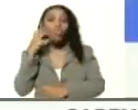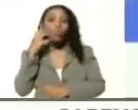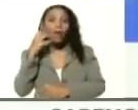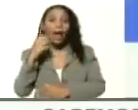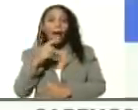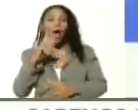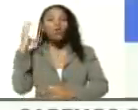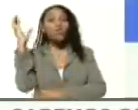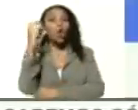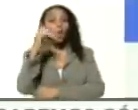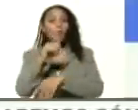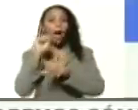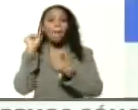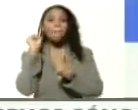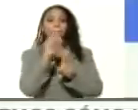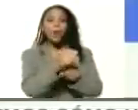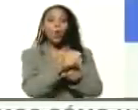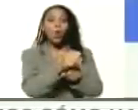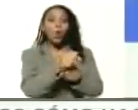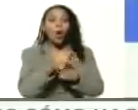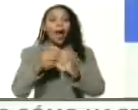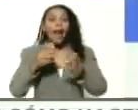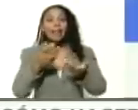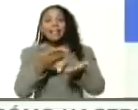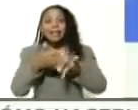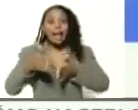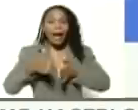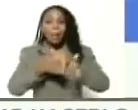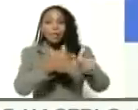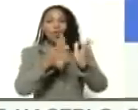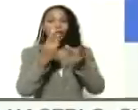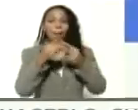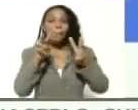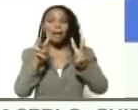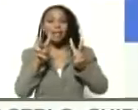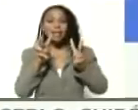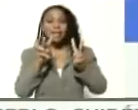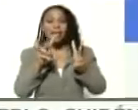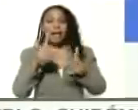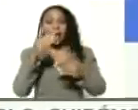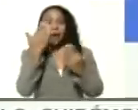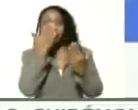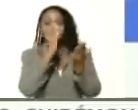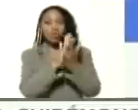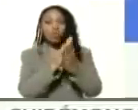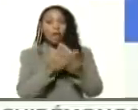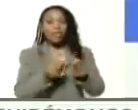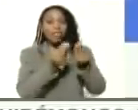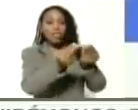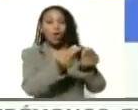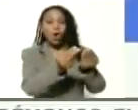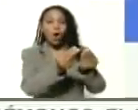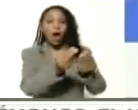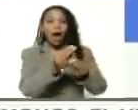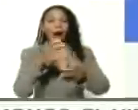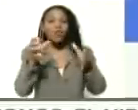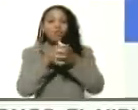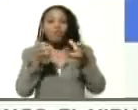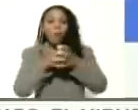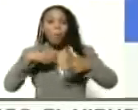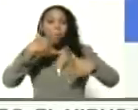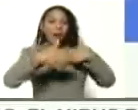Colombia abandonó el camino de la paz y delegó sus fronteras a grupos mafiosos que las han